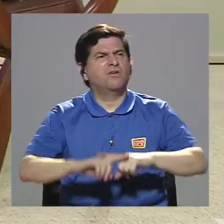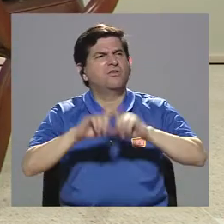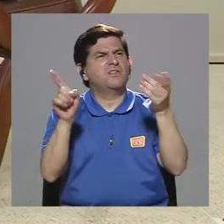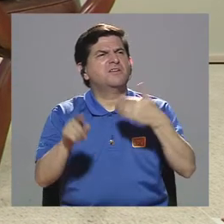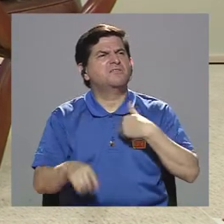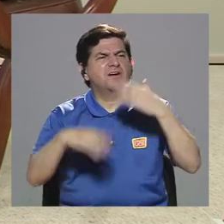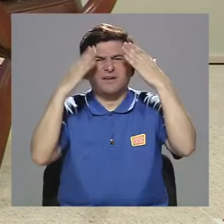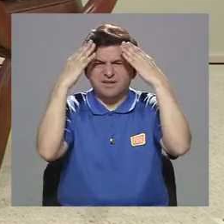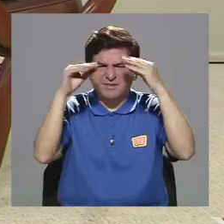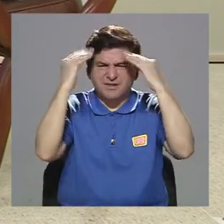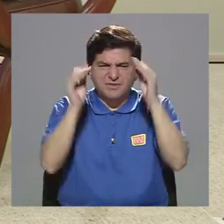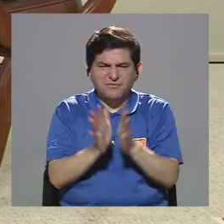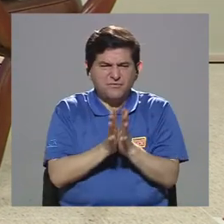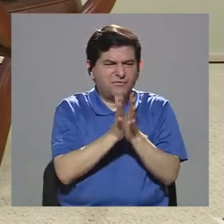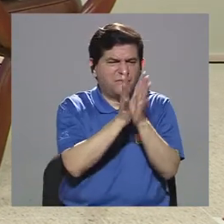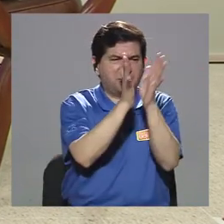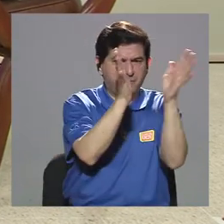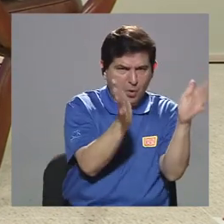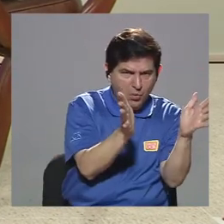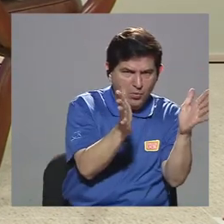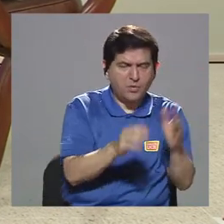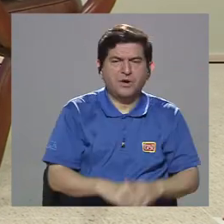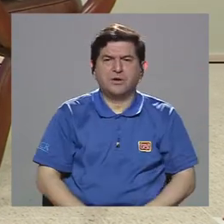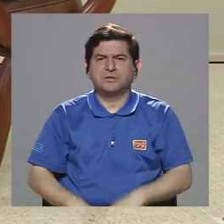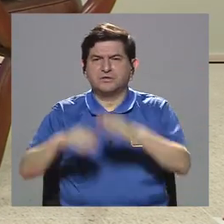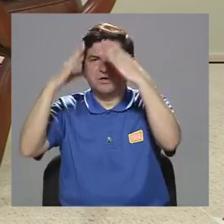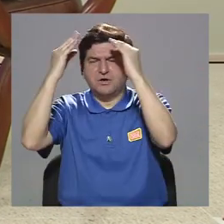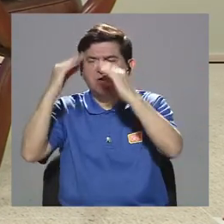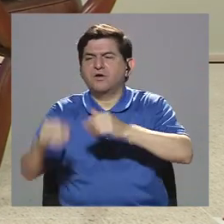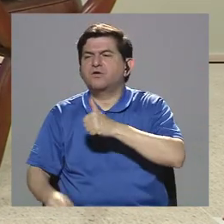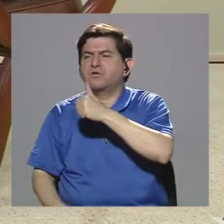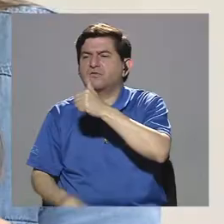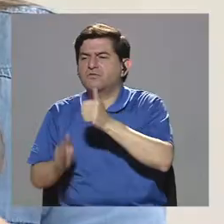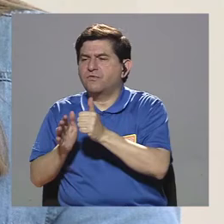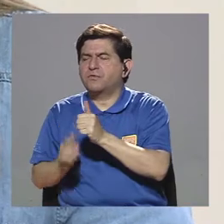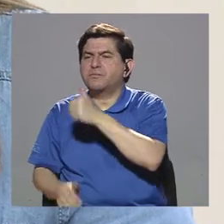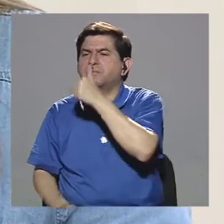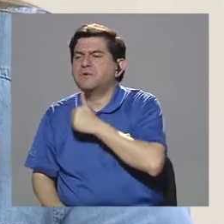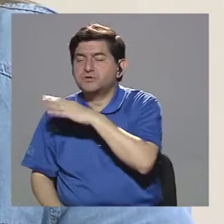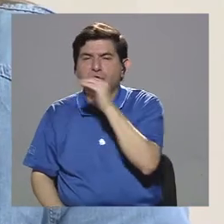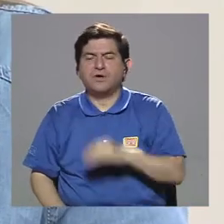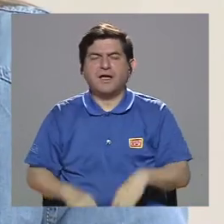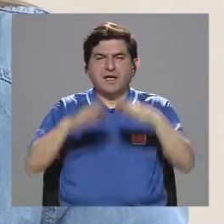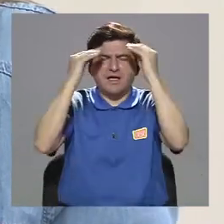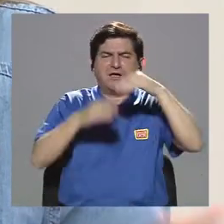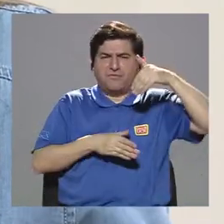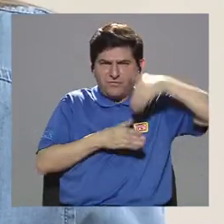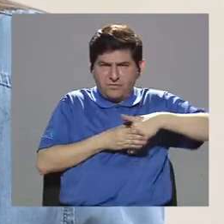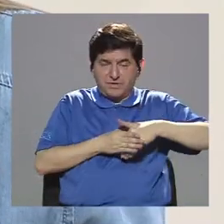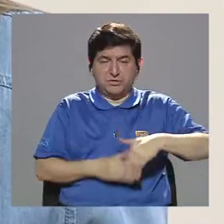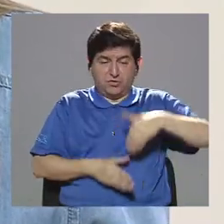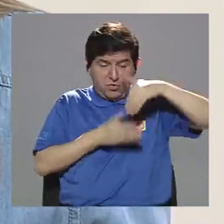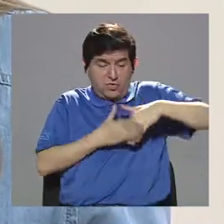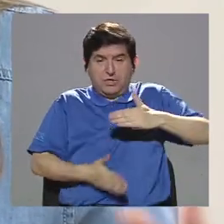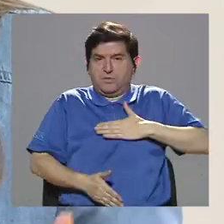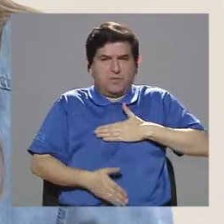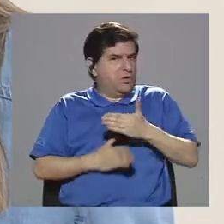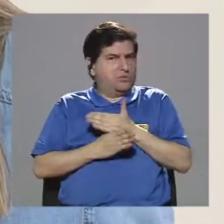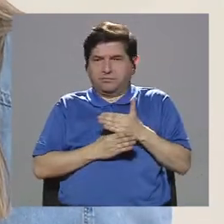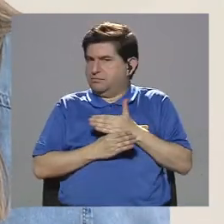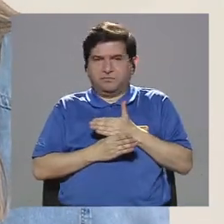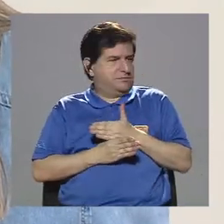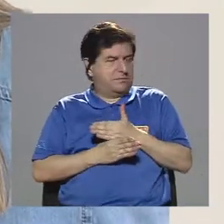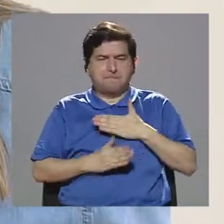información pública, entre la información privada, entre la información íntima? Lo íntimo es mío. Yo no lo comparto. Mis